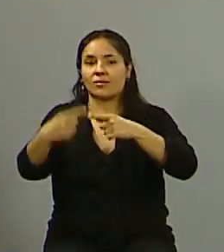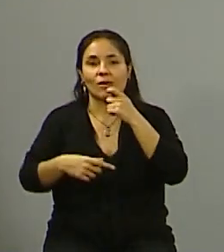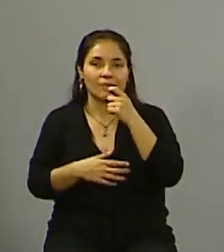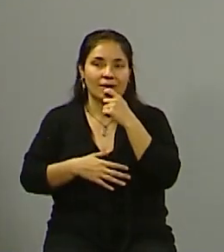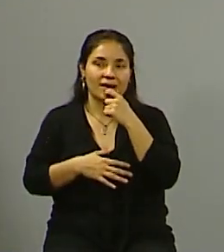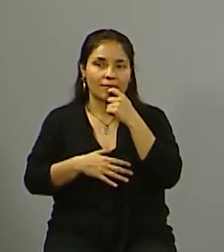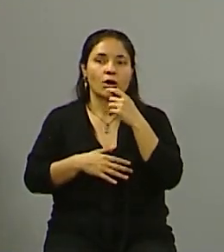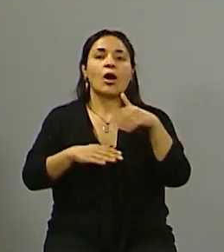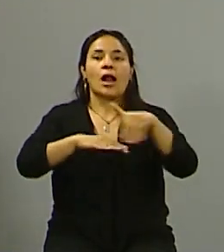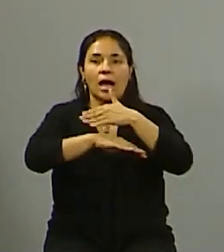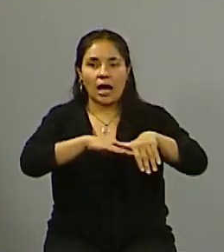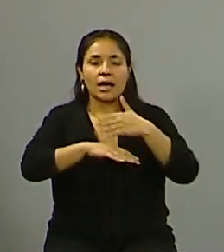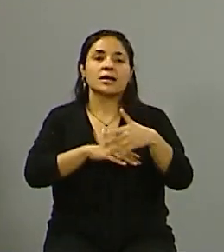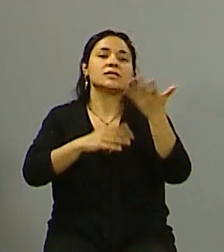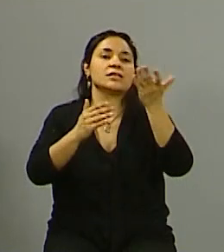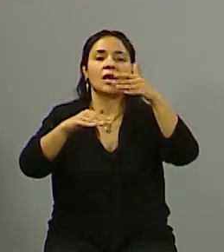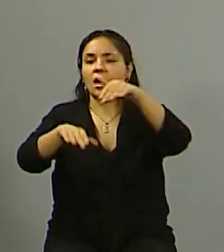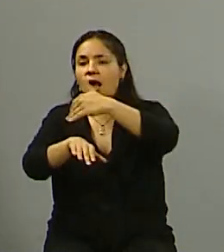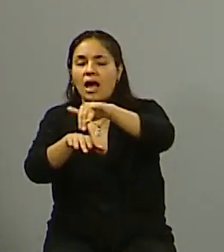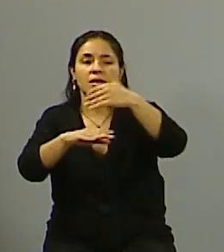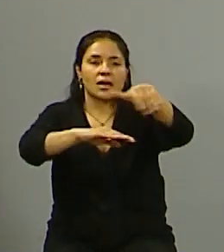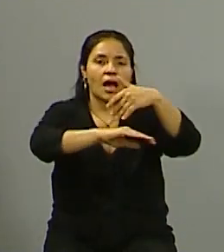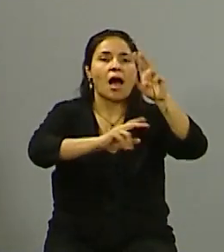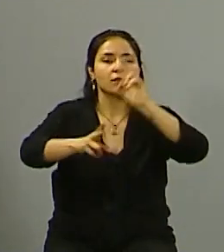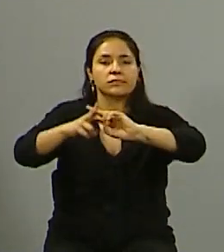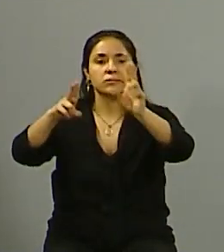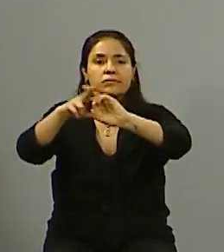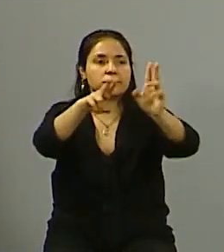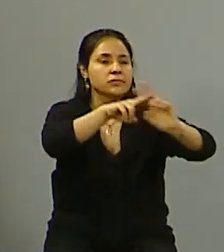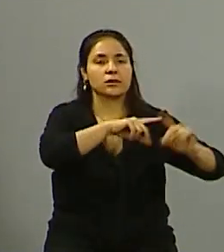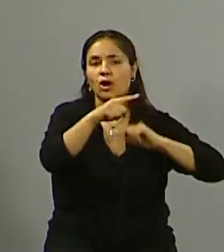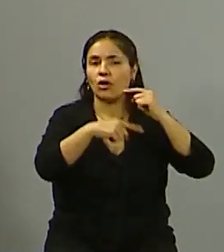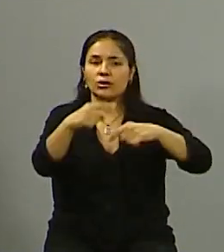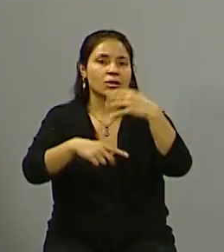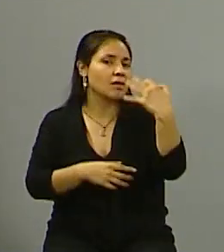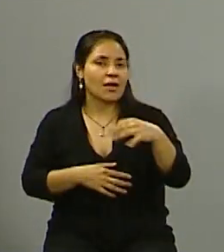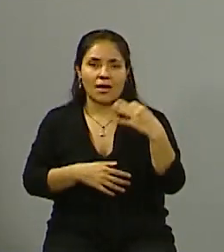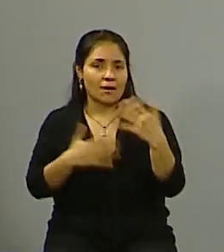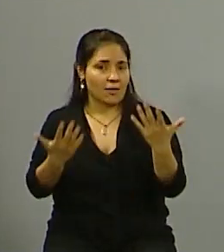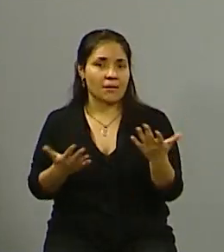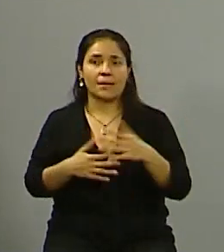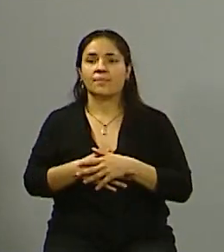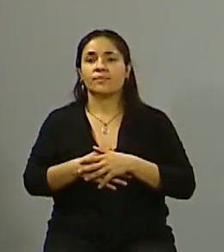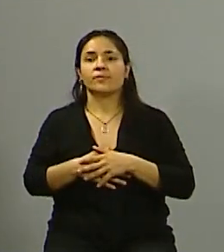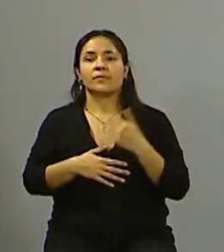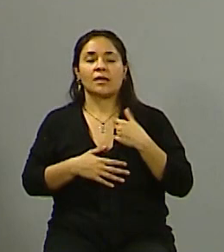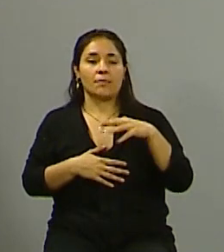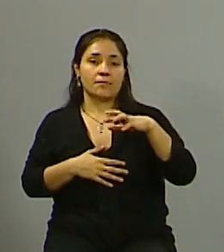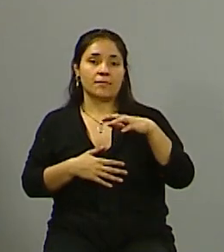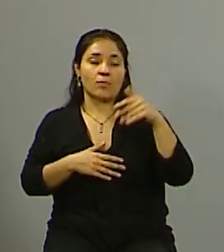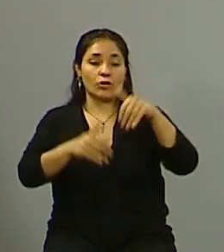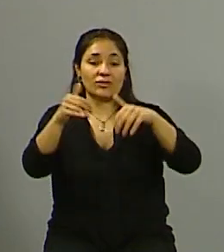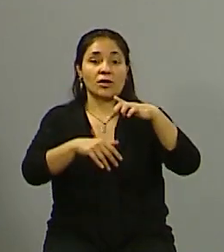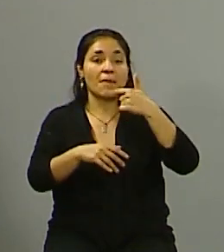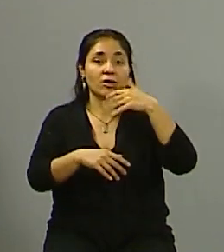otras calles, con Colón, con Álvarez Tomás, hay que continuar haciéndolo. ¿Se entiende? Hicimos a Nueva, lo inauguramos para las PASO, nos